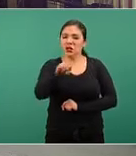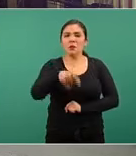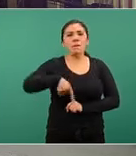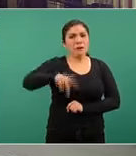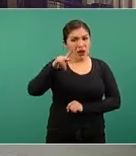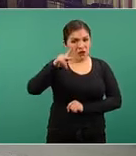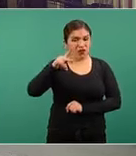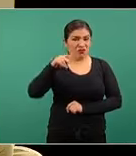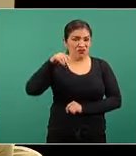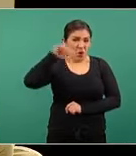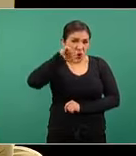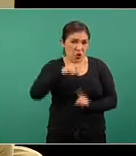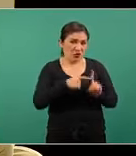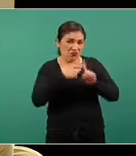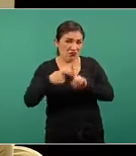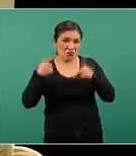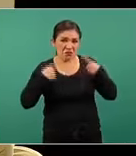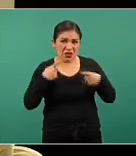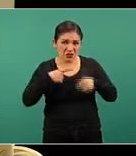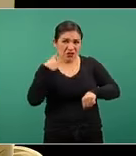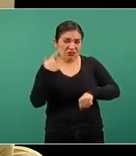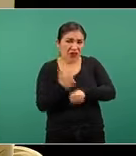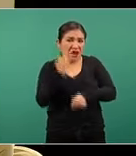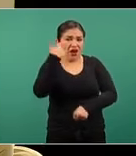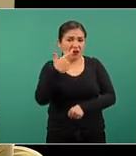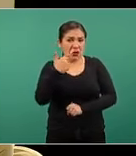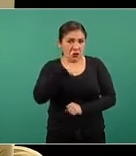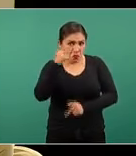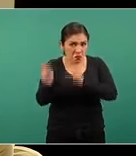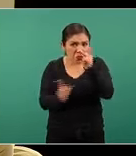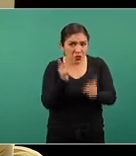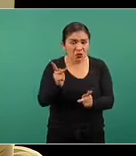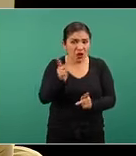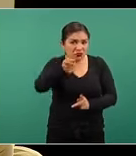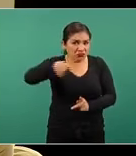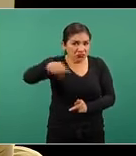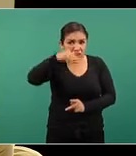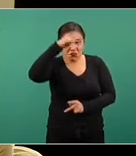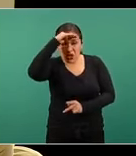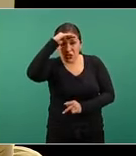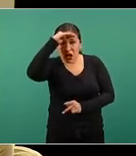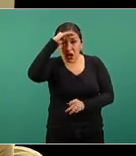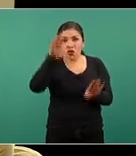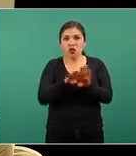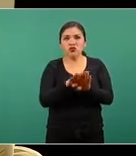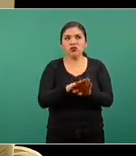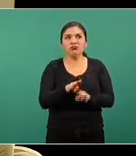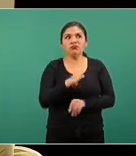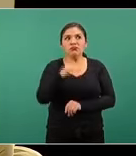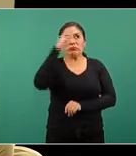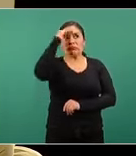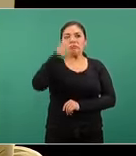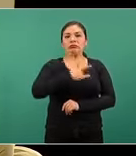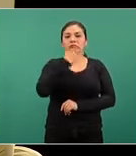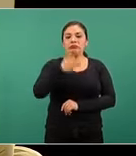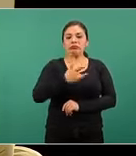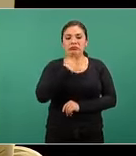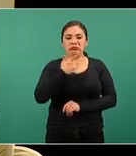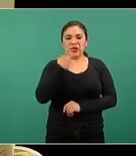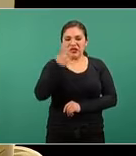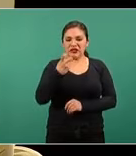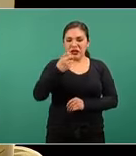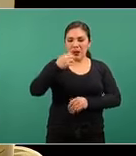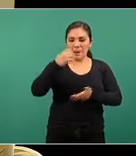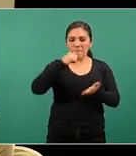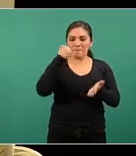este caso quiero preguntarle si no afectan o si no se reconsidera el contrato que hay de las